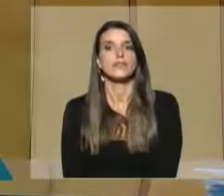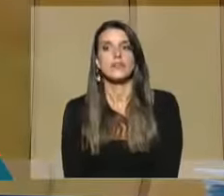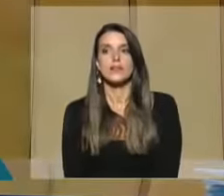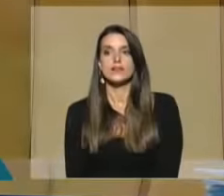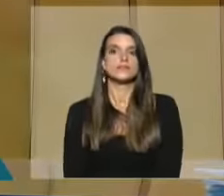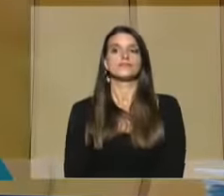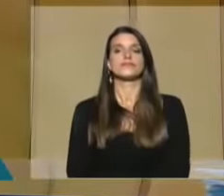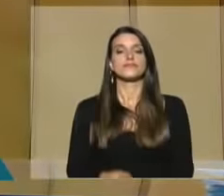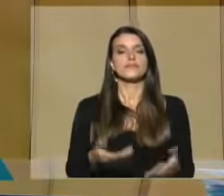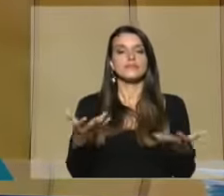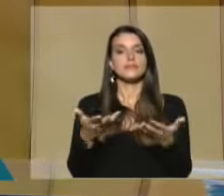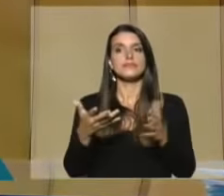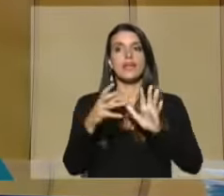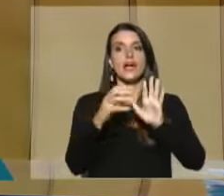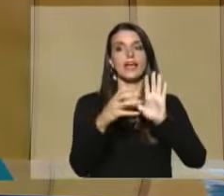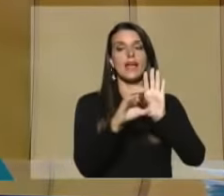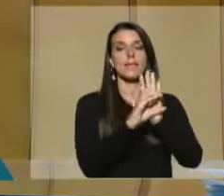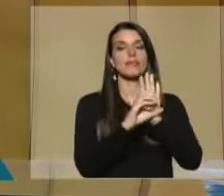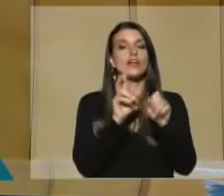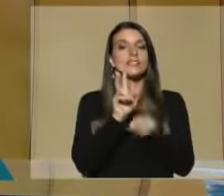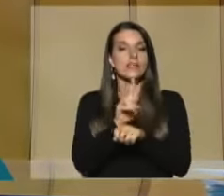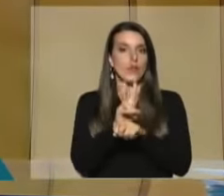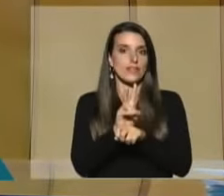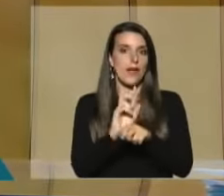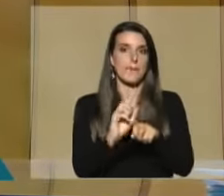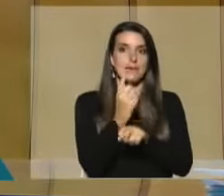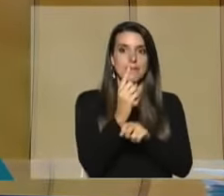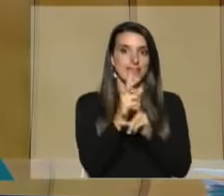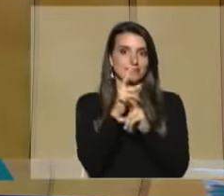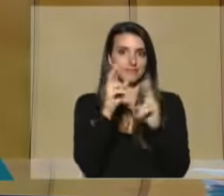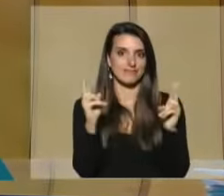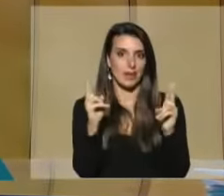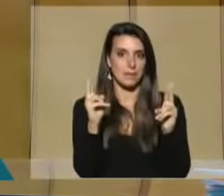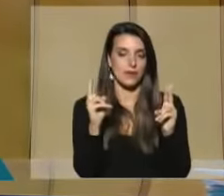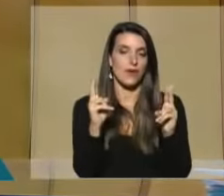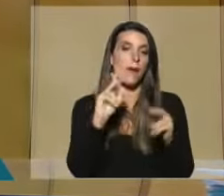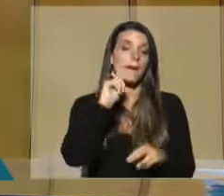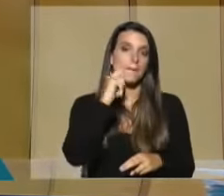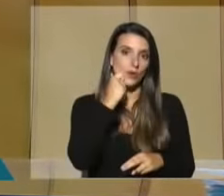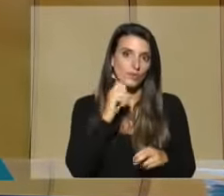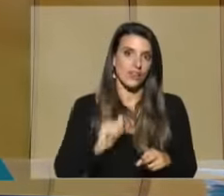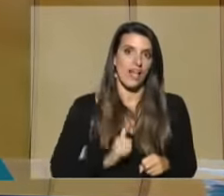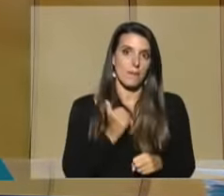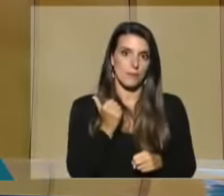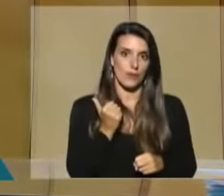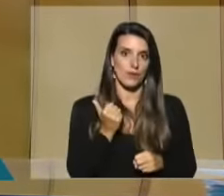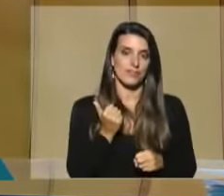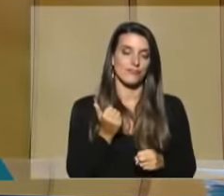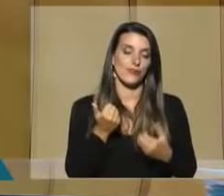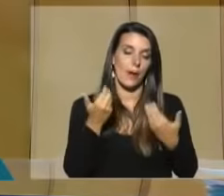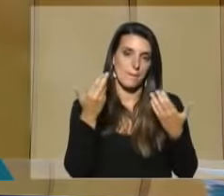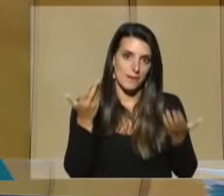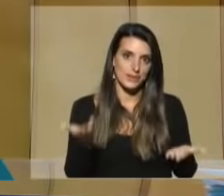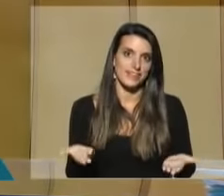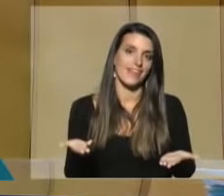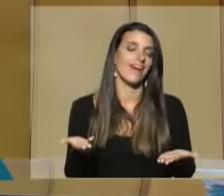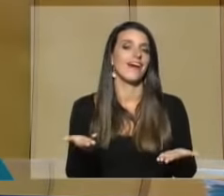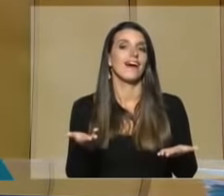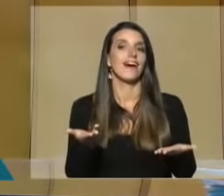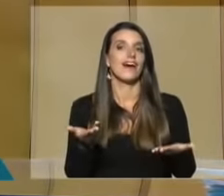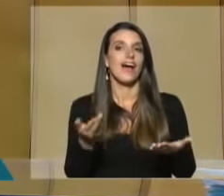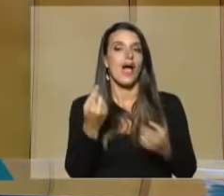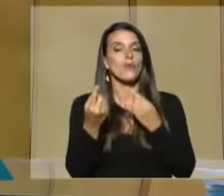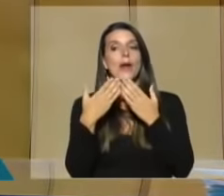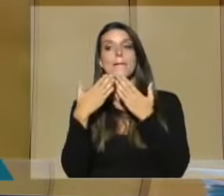debatiendo sobre el capítulo de seguridad en este primer tramo. Me gustaría, y aprovecho la amabilidad de ustedes, para aceptar